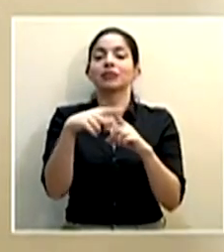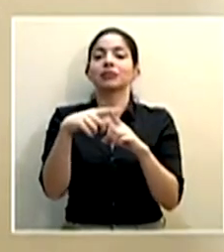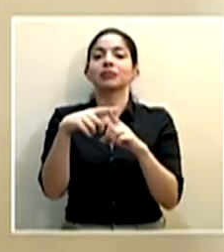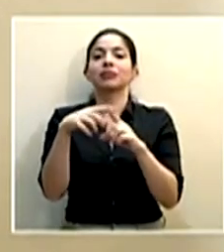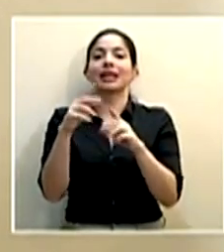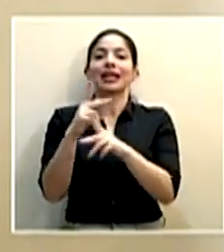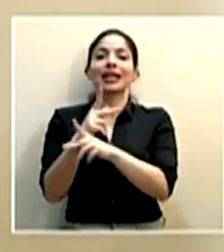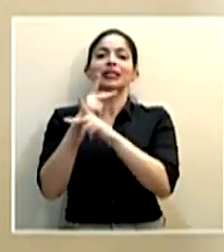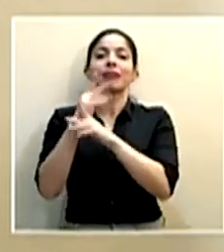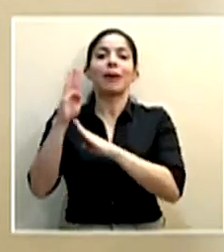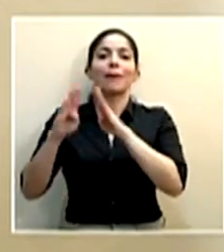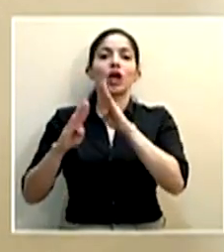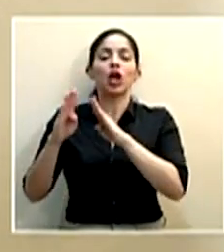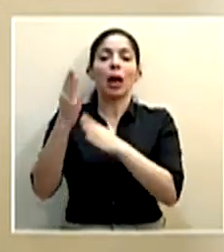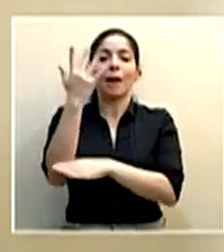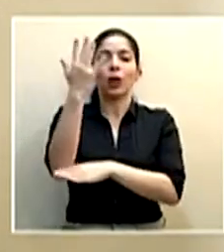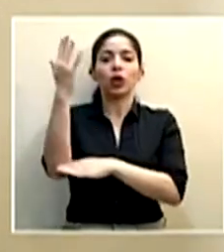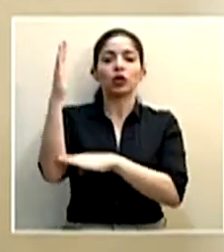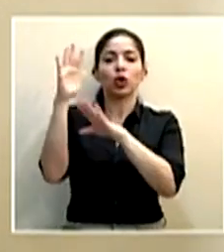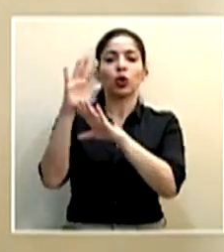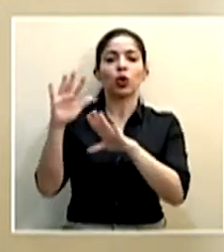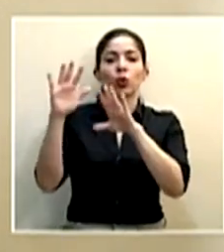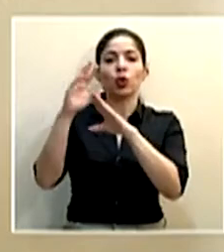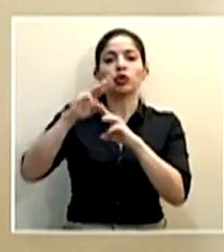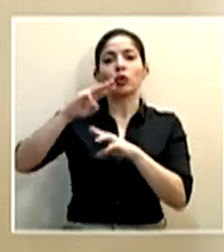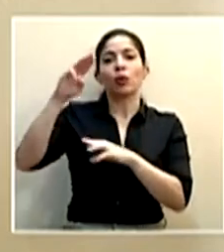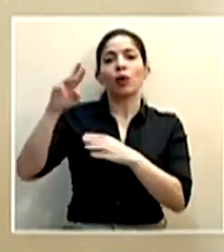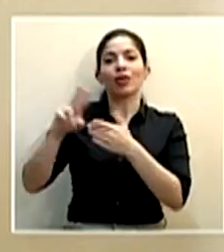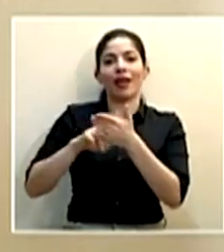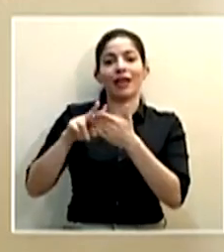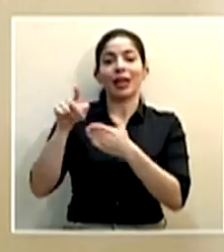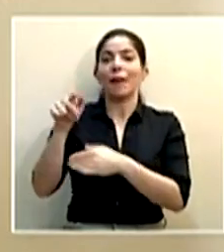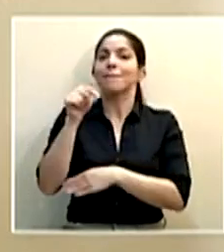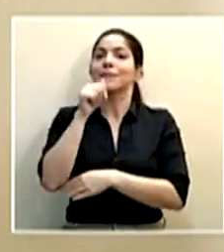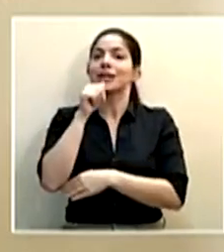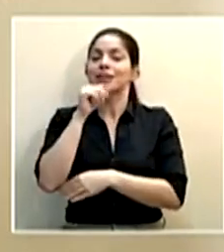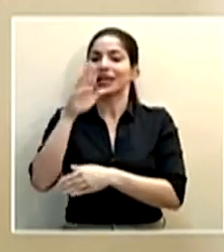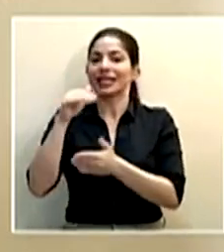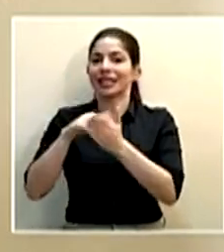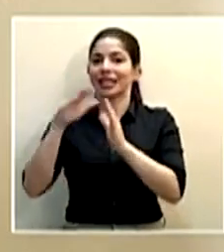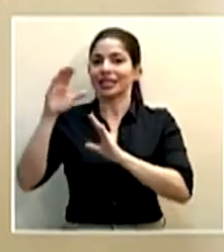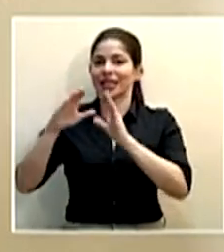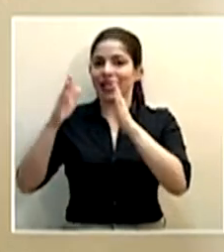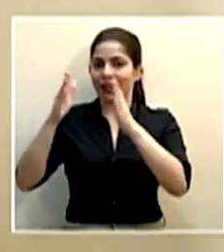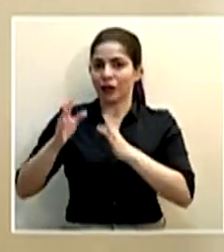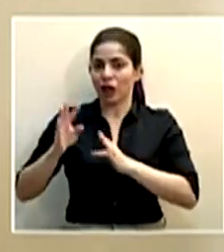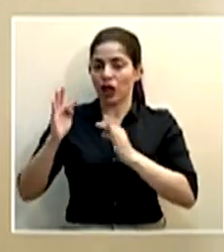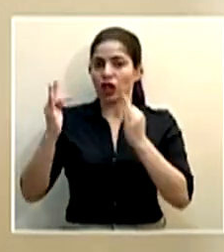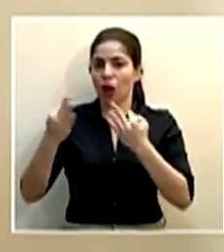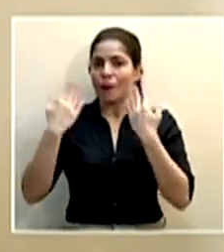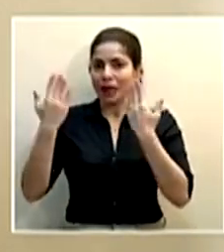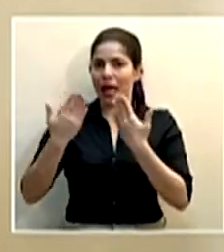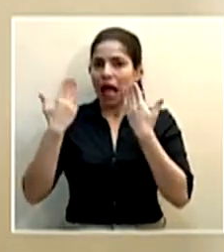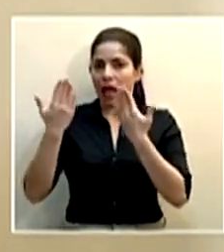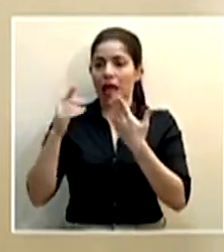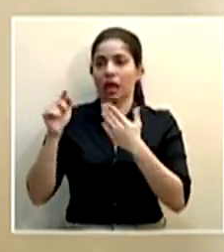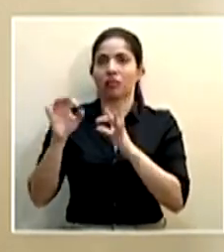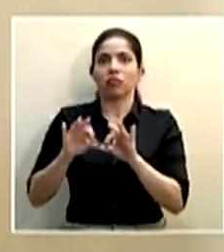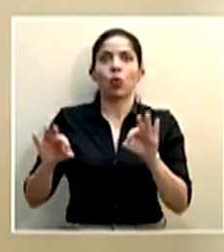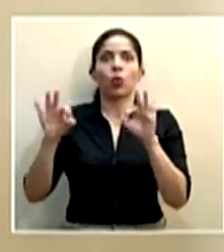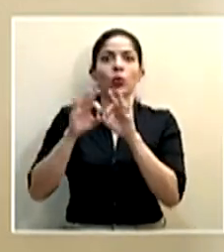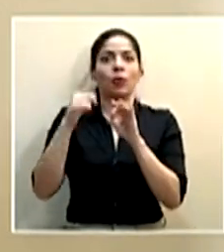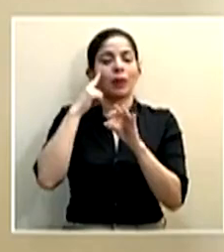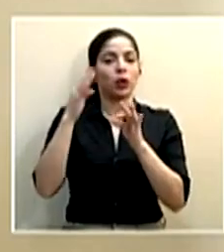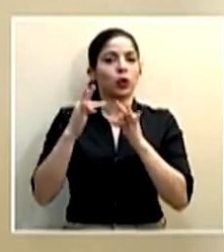Biológica Bosque Nuboso de Monteverde, que es una reserva privada del Centro Científico Tropical y que pues es muy importante para el